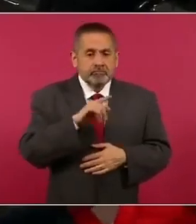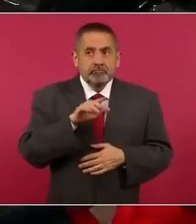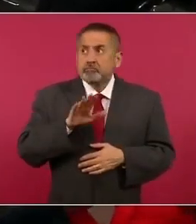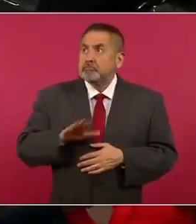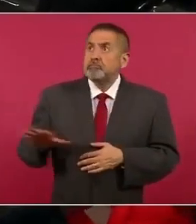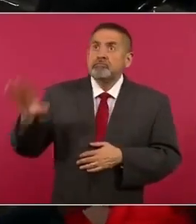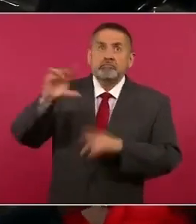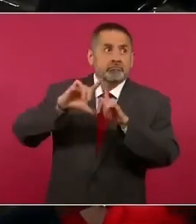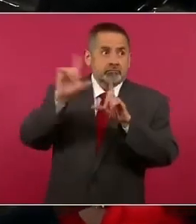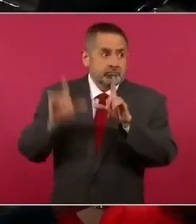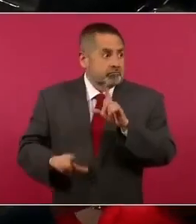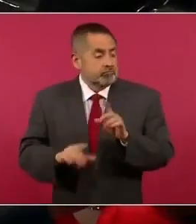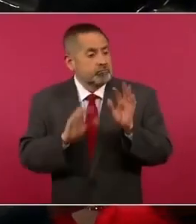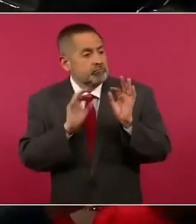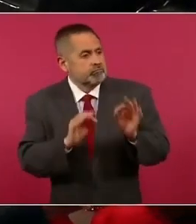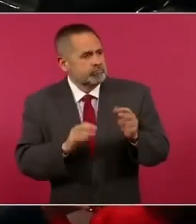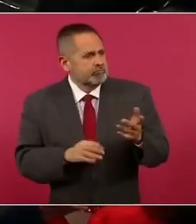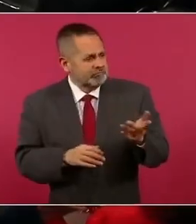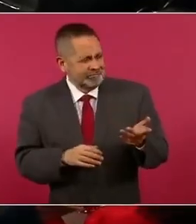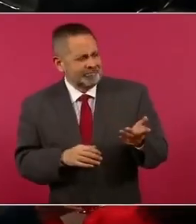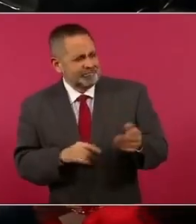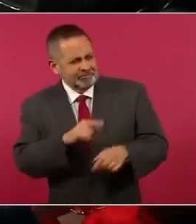oigan y por qué votaron